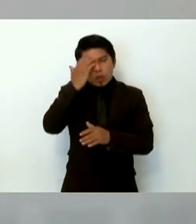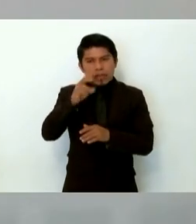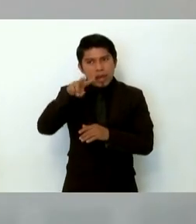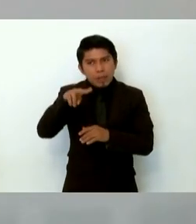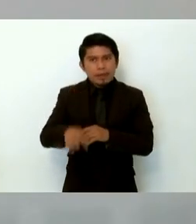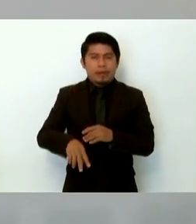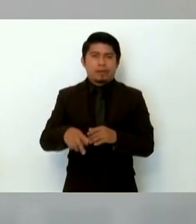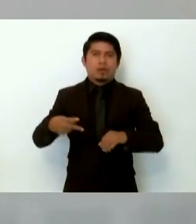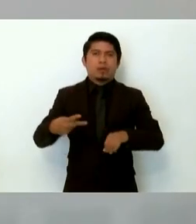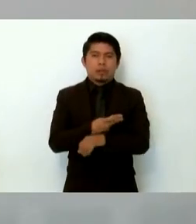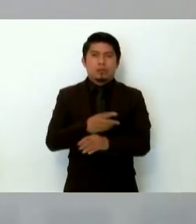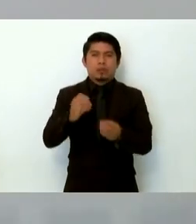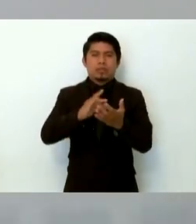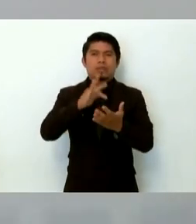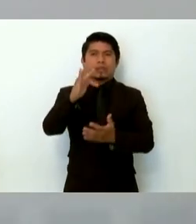gracias gracias Gracias.